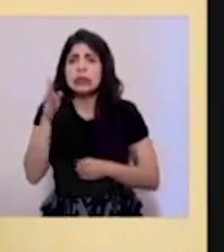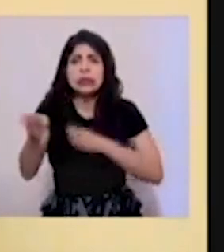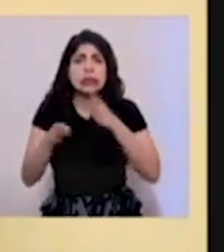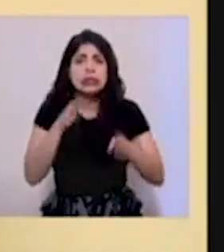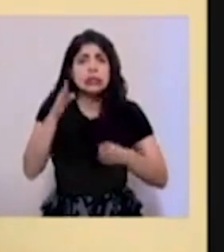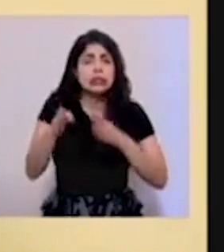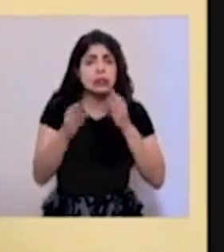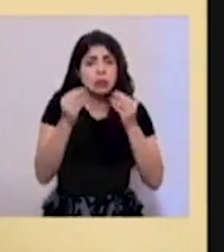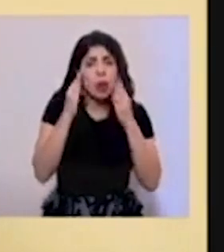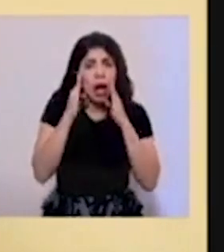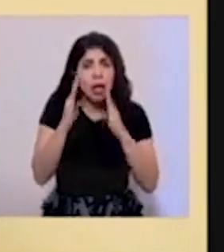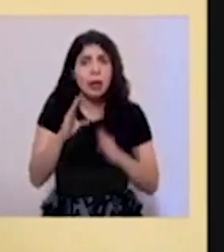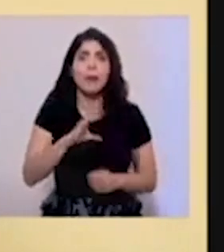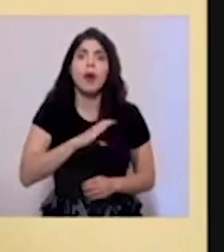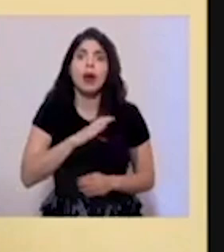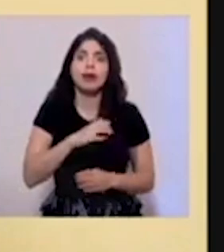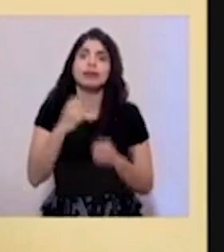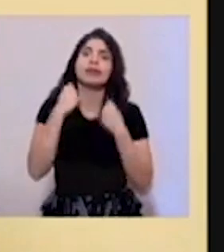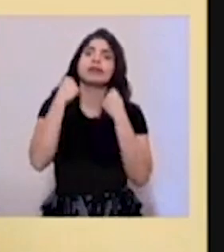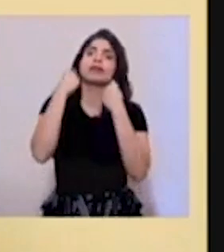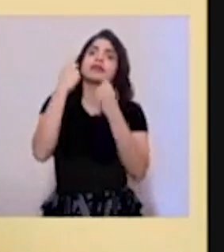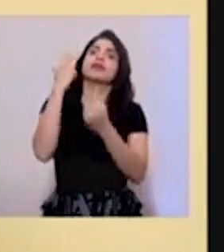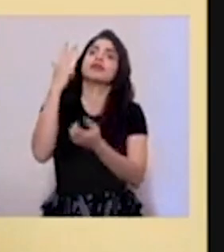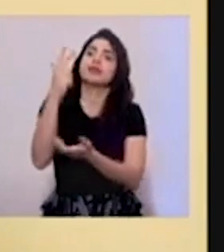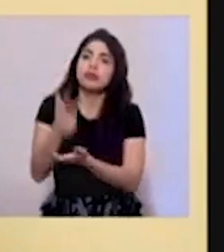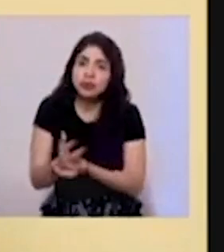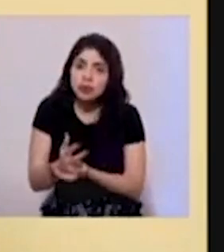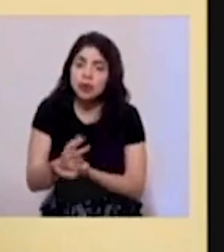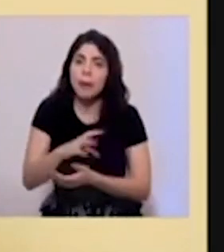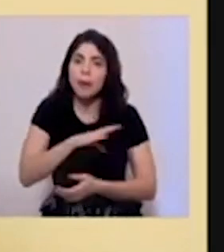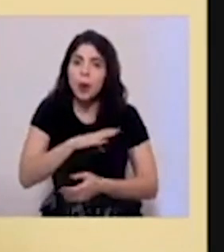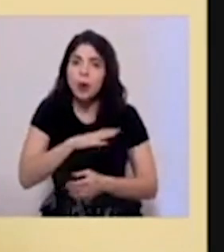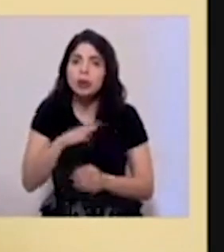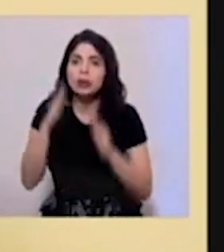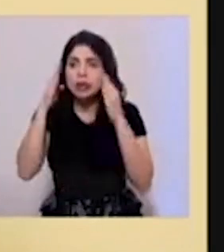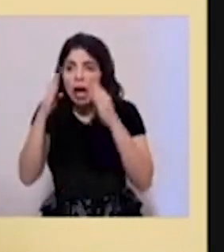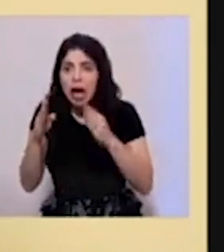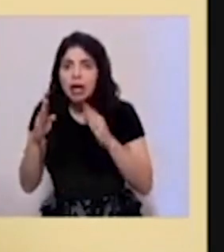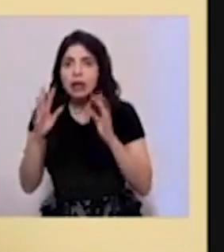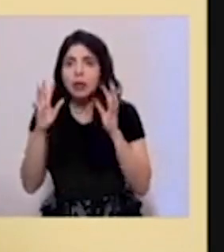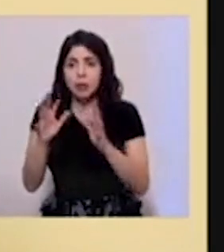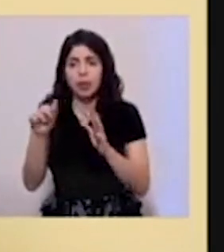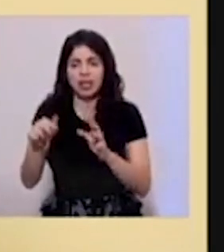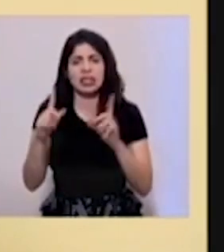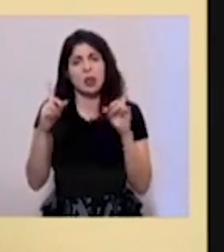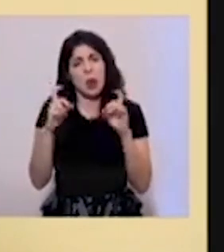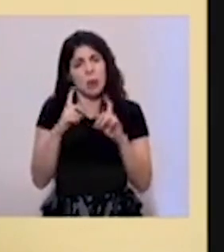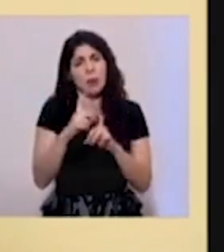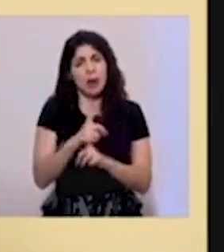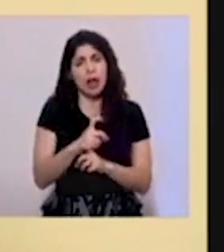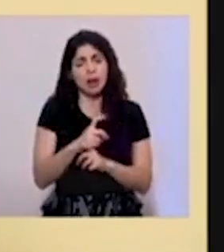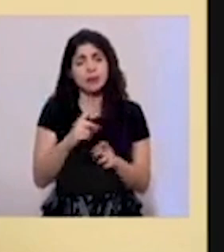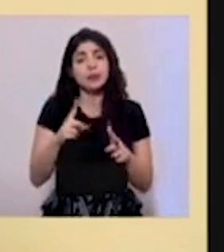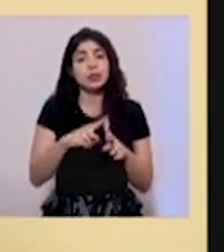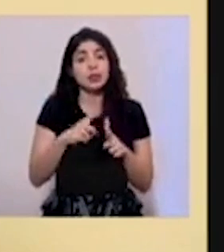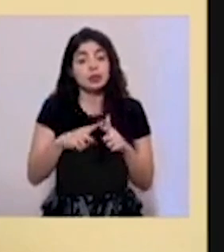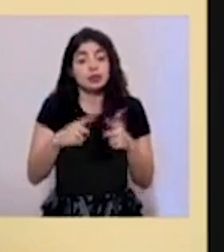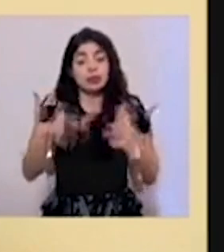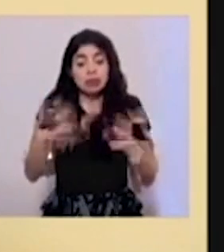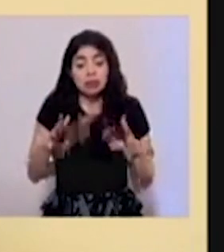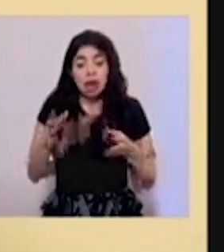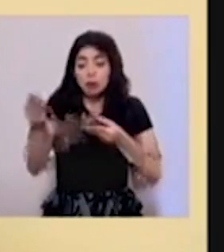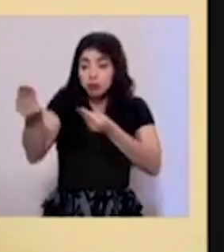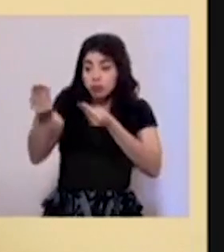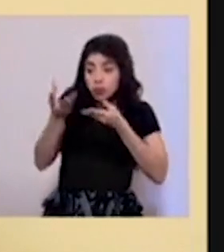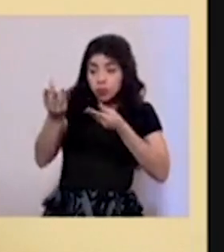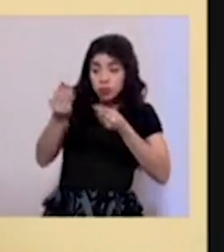el recurso policial tiene que desplazarse, tiene que estar generando actividad policial, situación que es compleja. Entonces, ya aportados